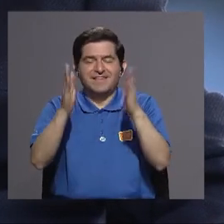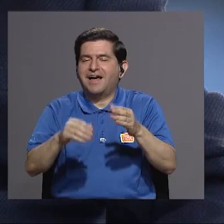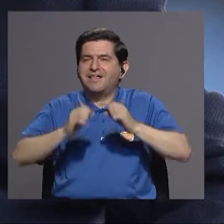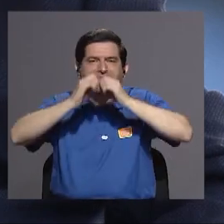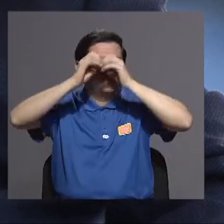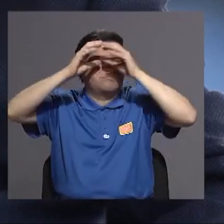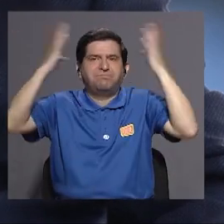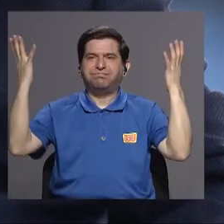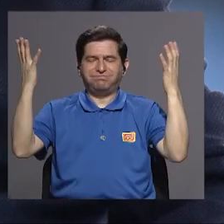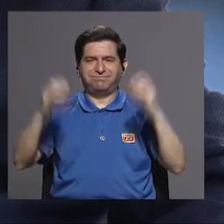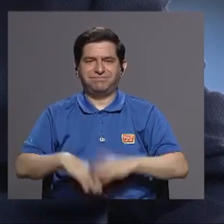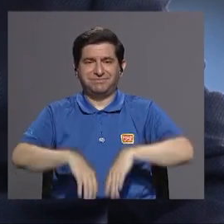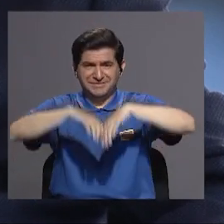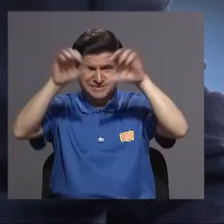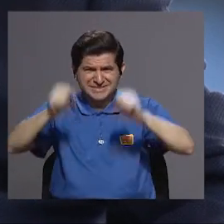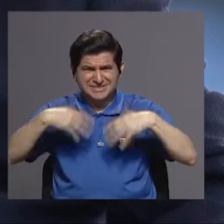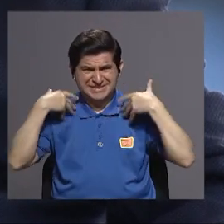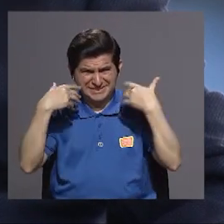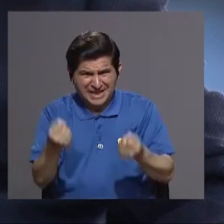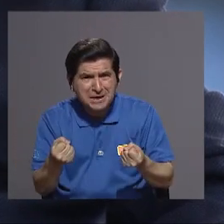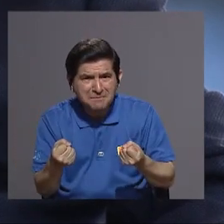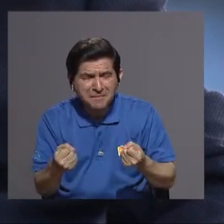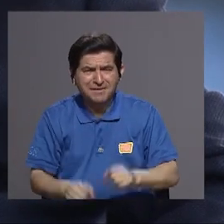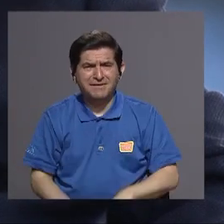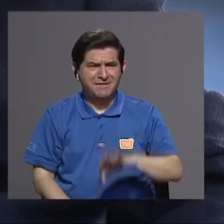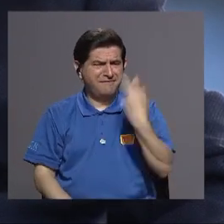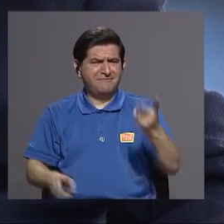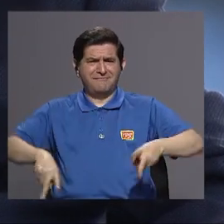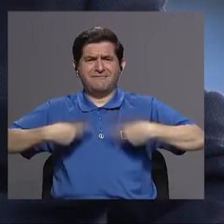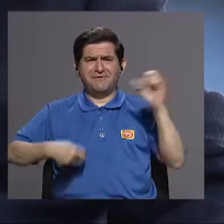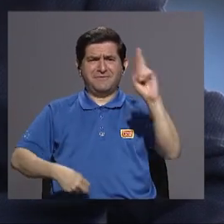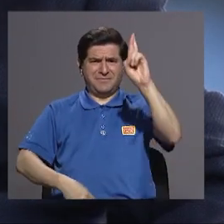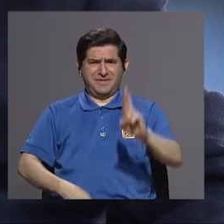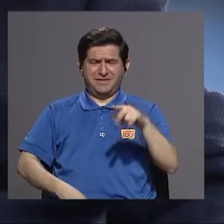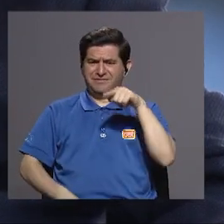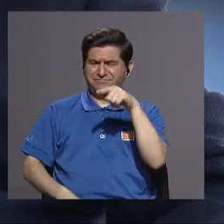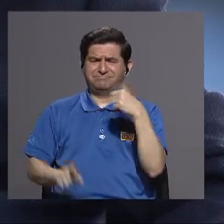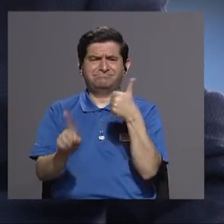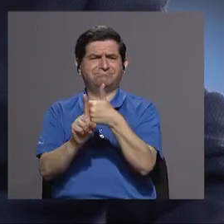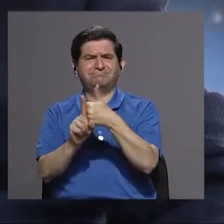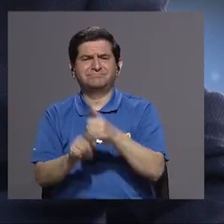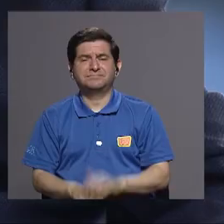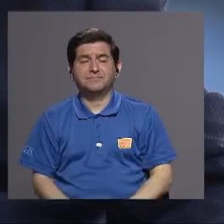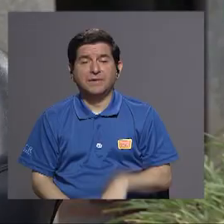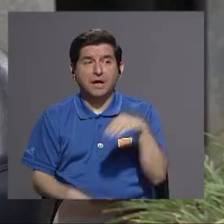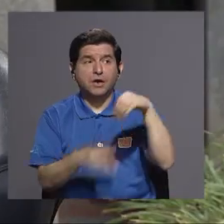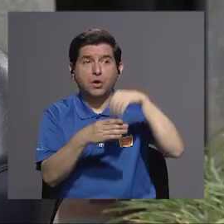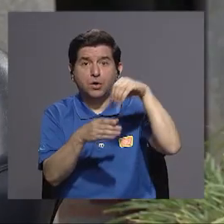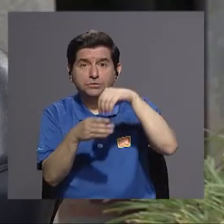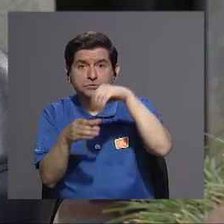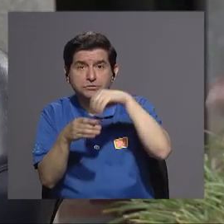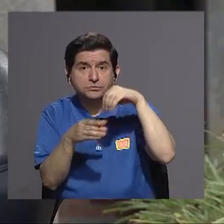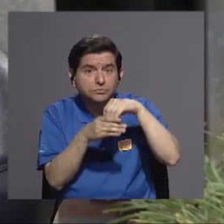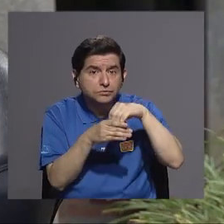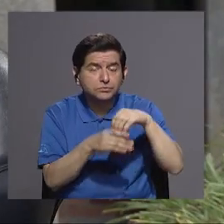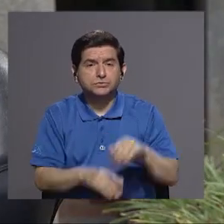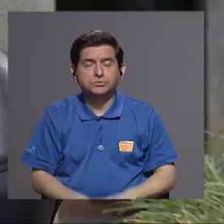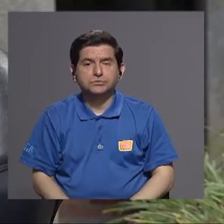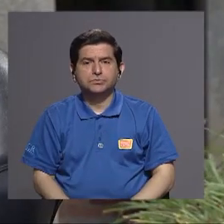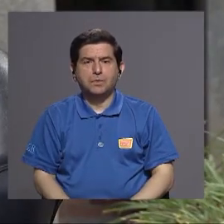imaginarse al sistema de salud y al modo de vida costarricense y estos son aportes un